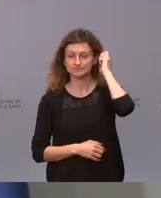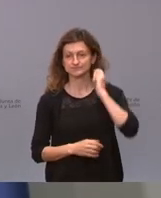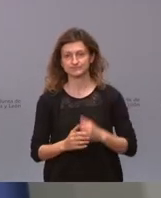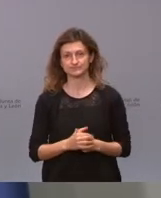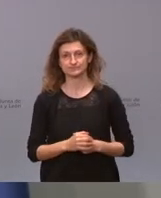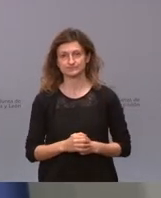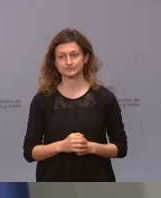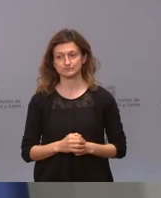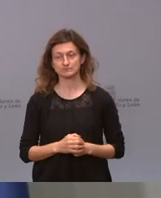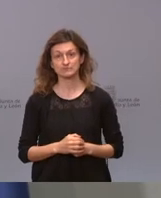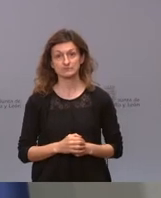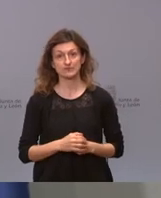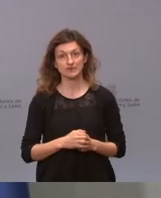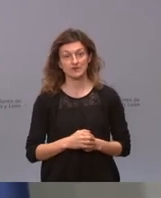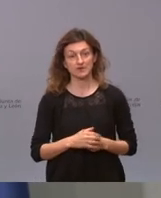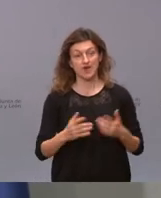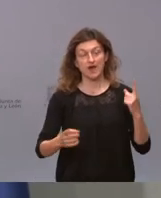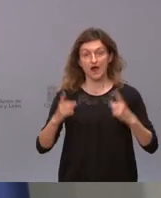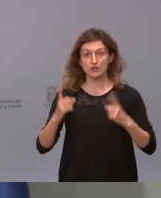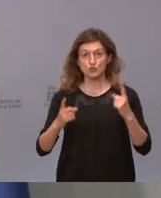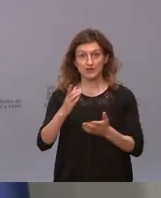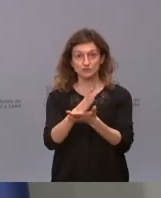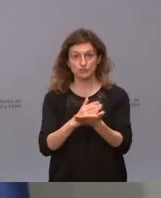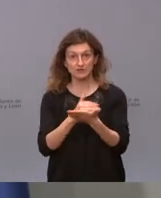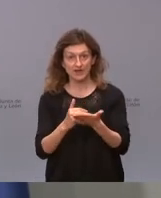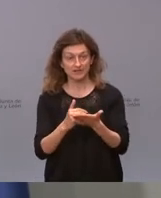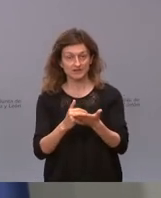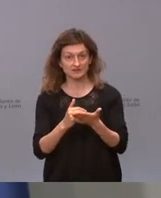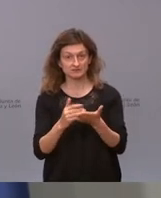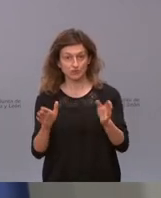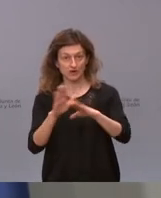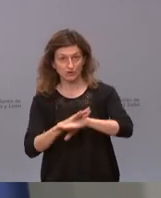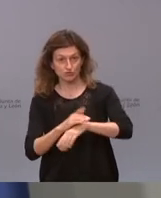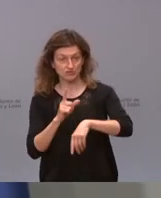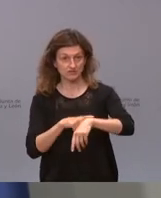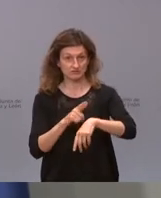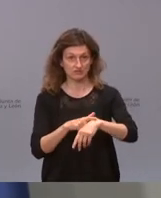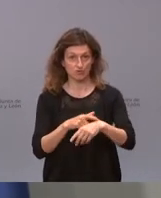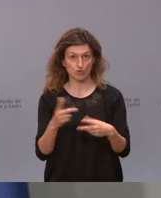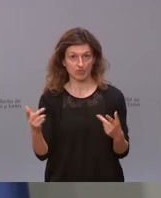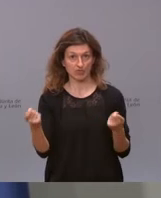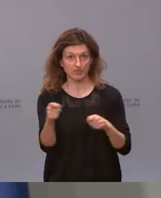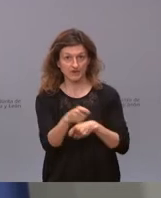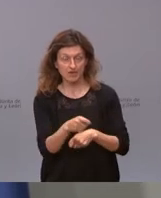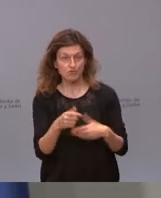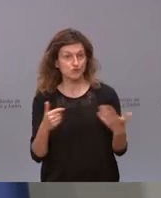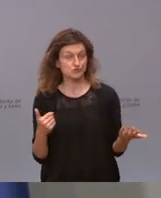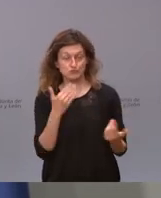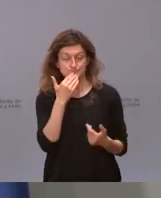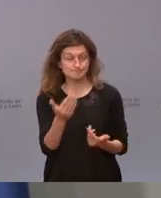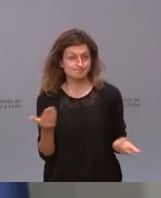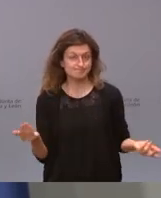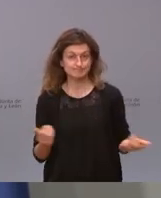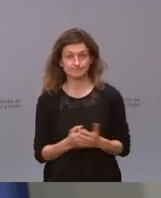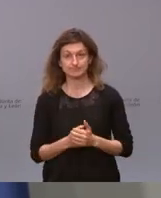si hay comunidades que van a mantener el toque de queda o el confinamiento por decreto. Yo, permítame que me remita